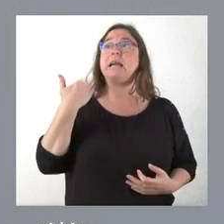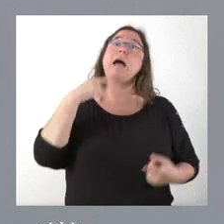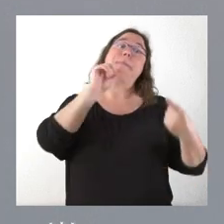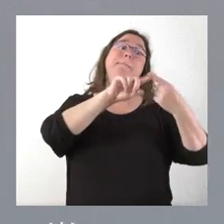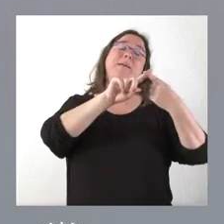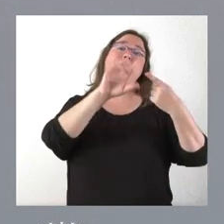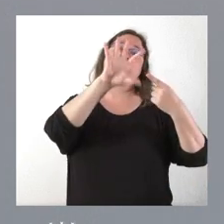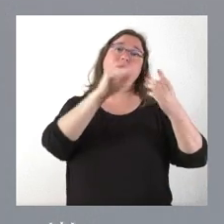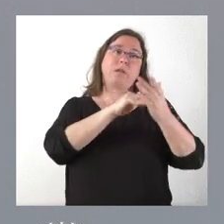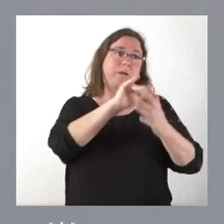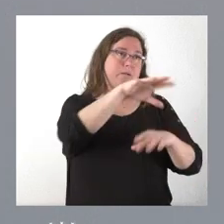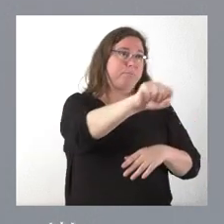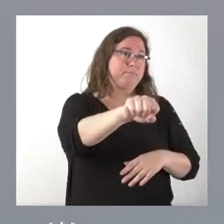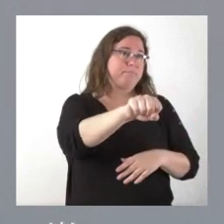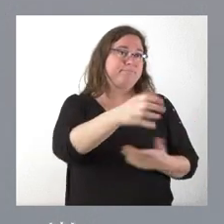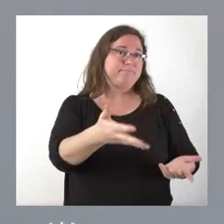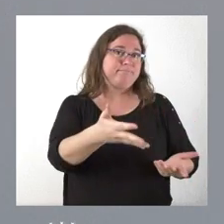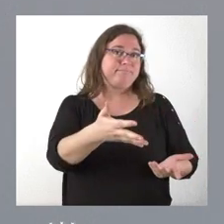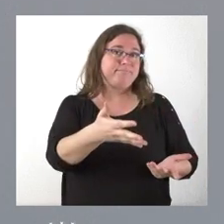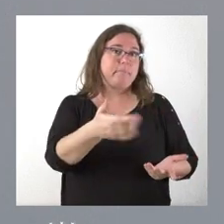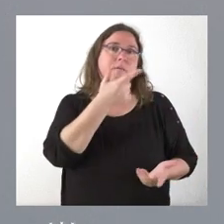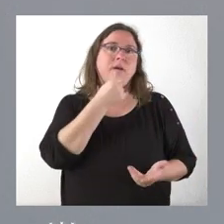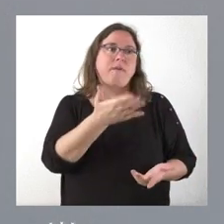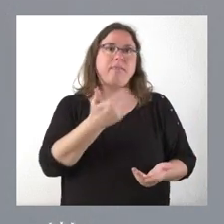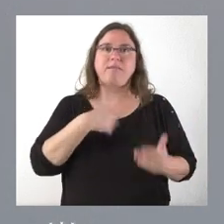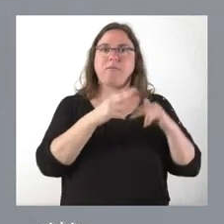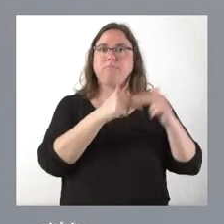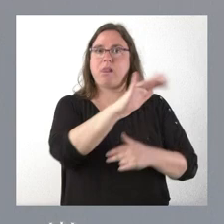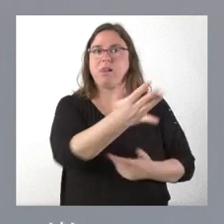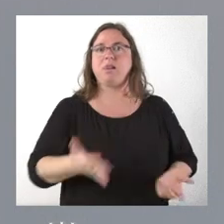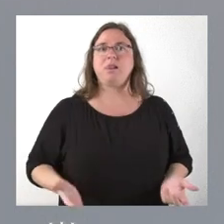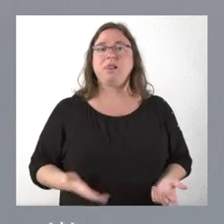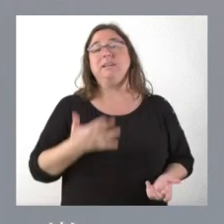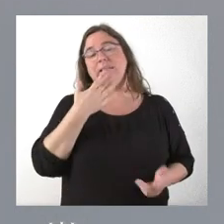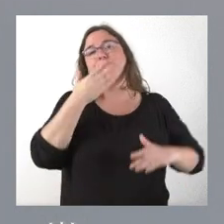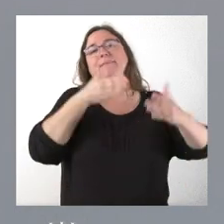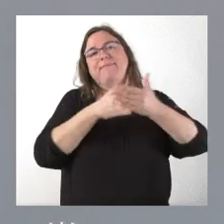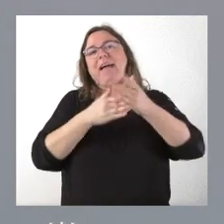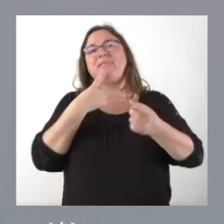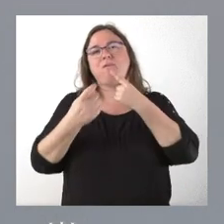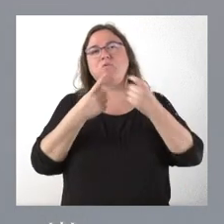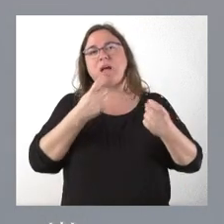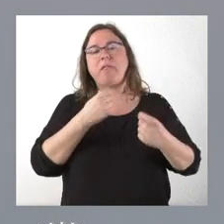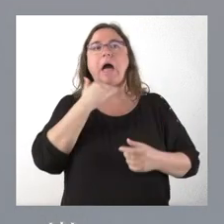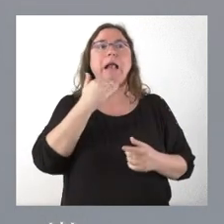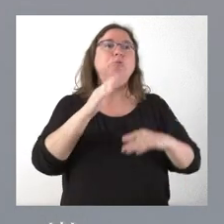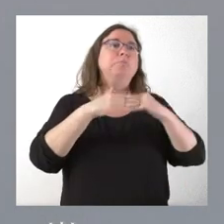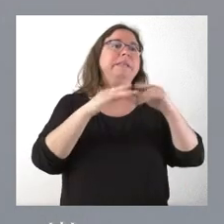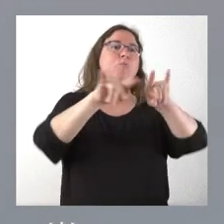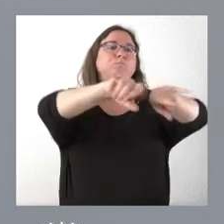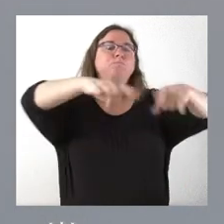se habrían ocupado, porque, por otra parte, son las más fáciles. Dentro de que tienen sus dificultades, al menos hay un esqueleto